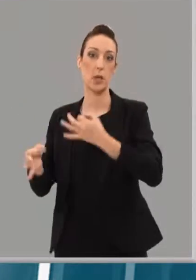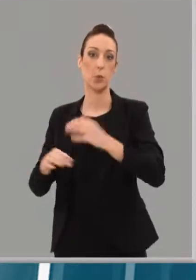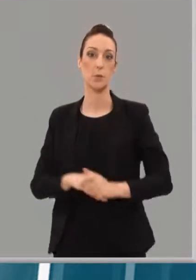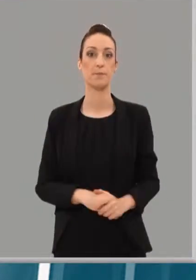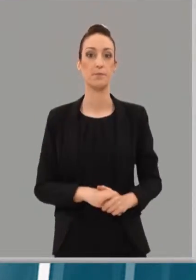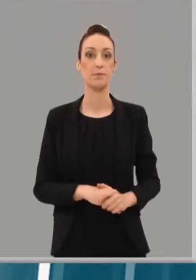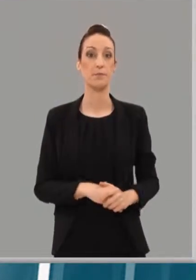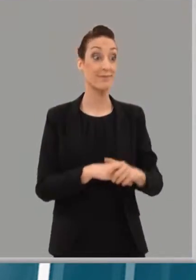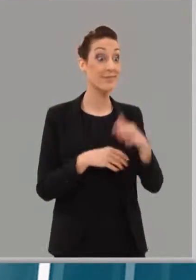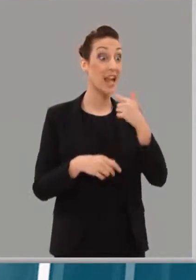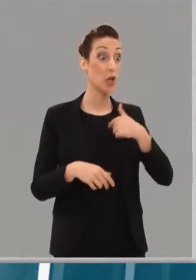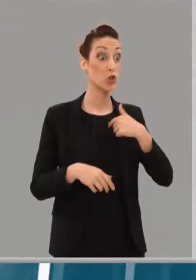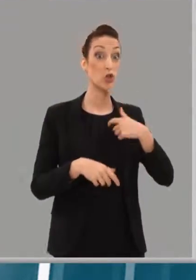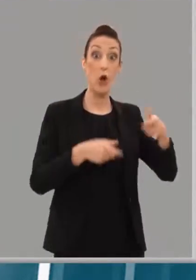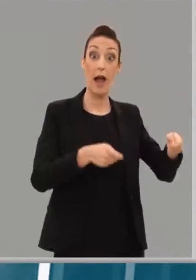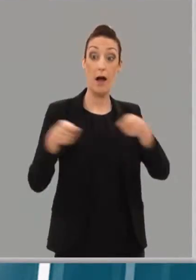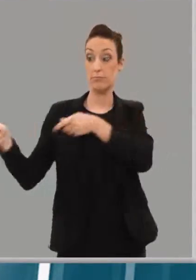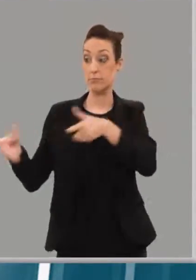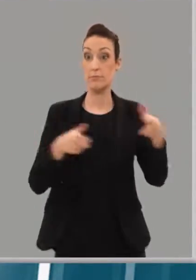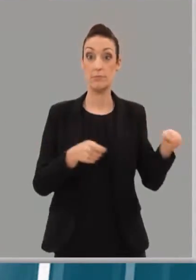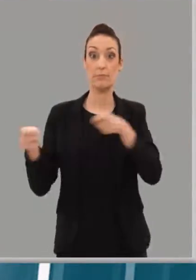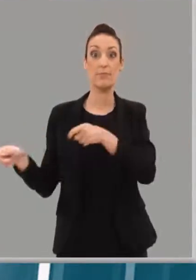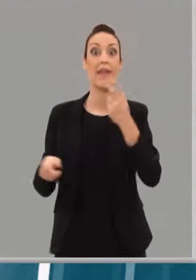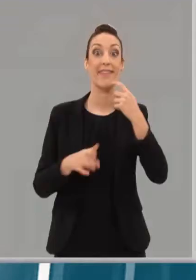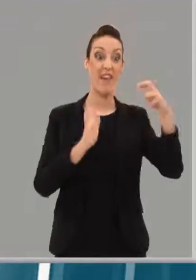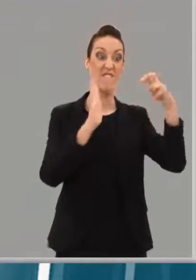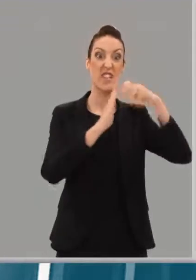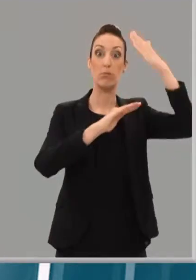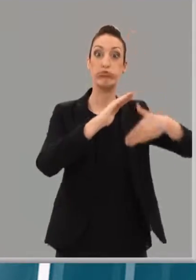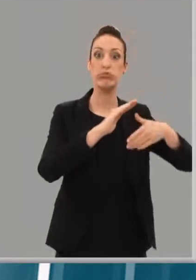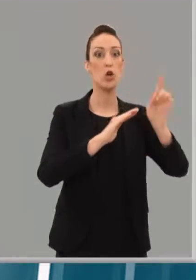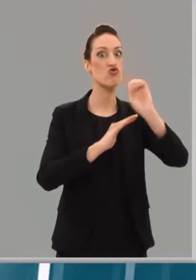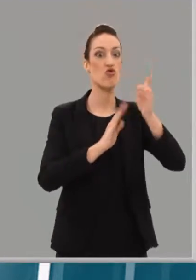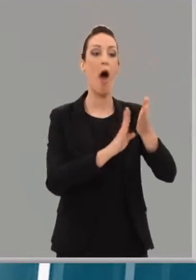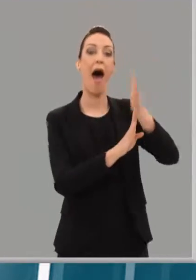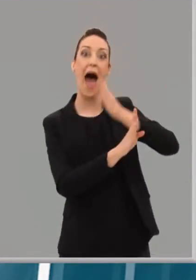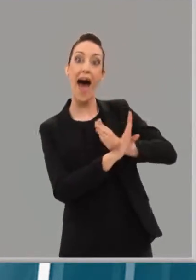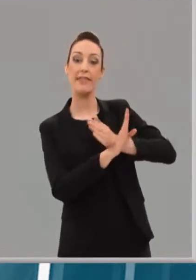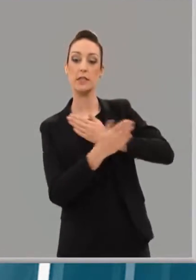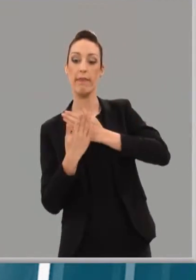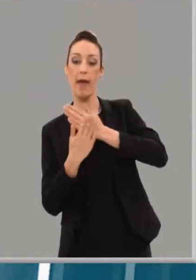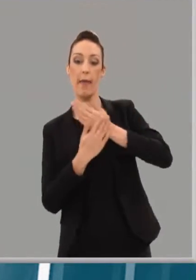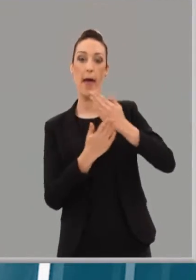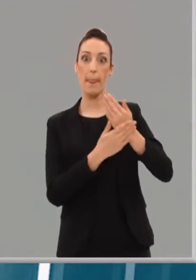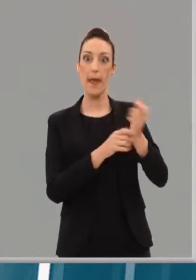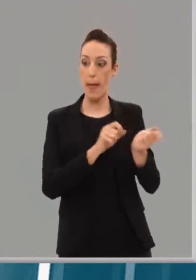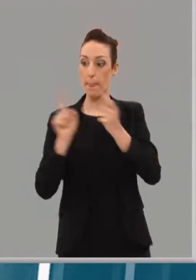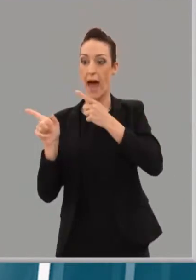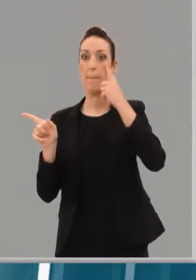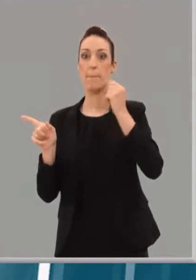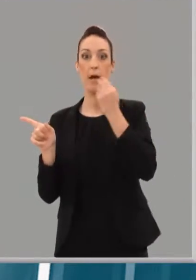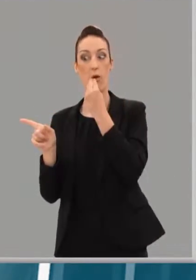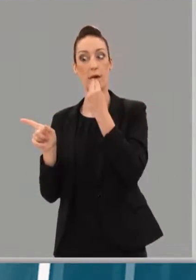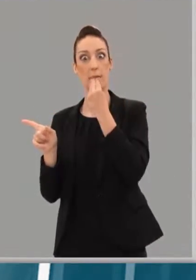Retiramos los productos varios días antes de su fecha de caducidad para que los clientes tengan tiempo de